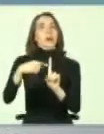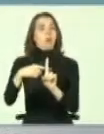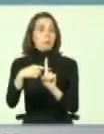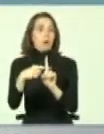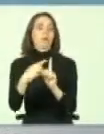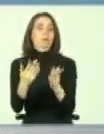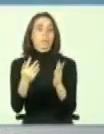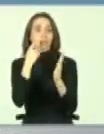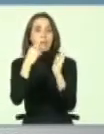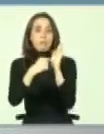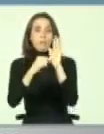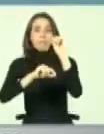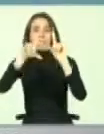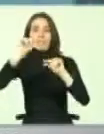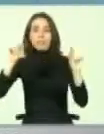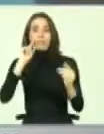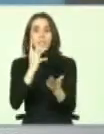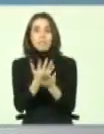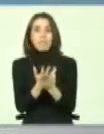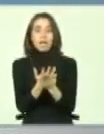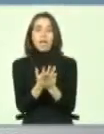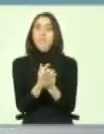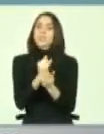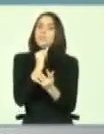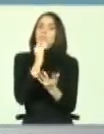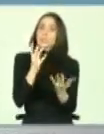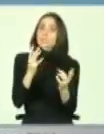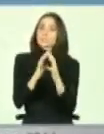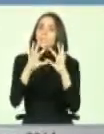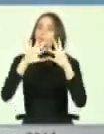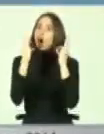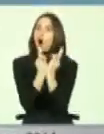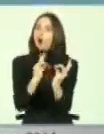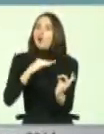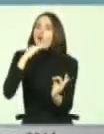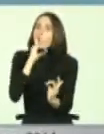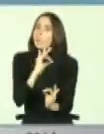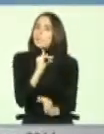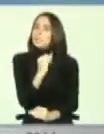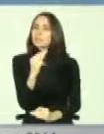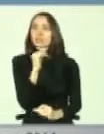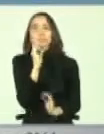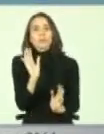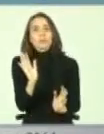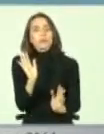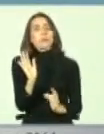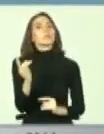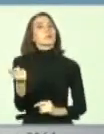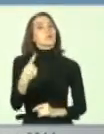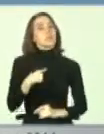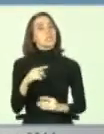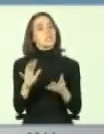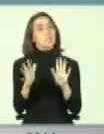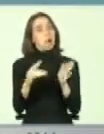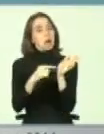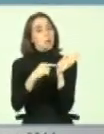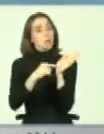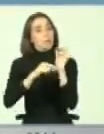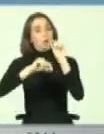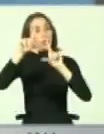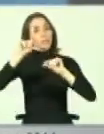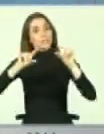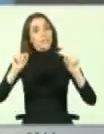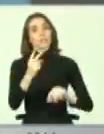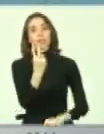reconocer, según la estadística que tenemos, que no sé si son tan completas, pero nos dicen que tenemos aproximadamente un